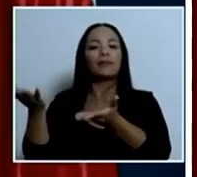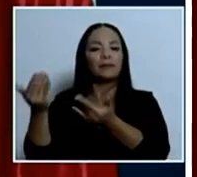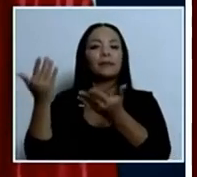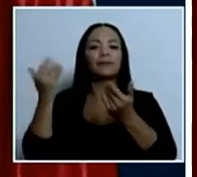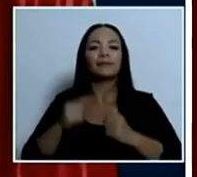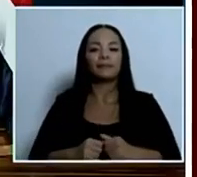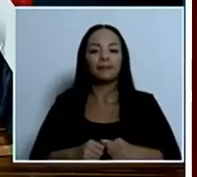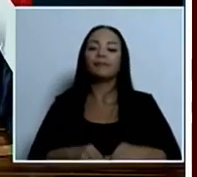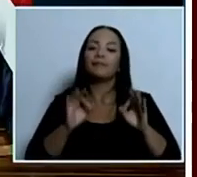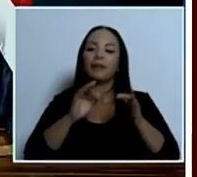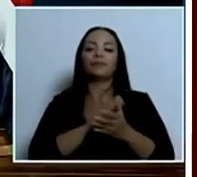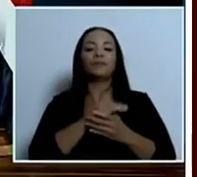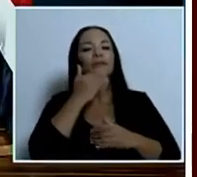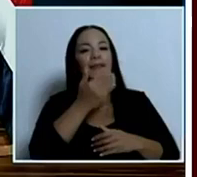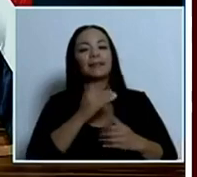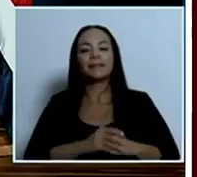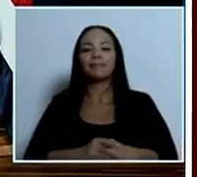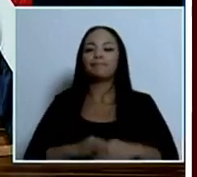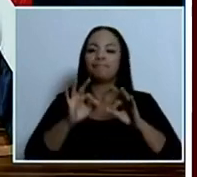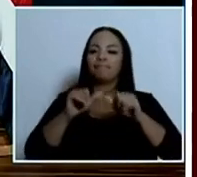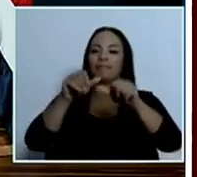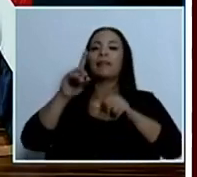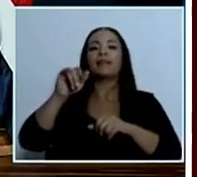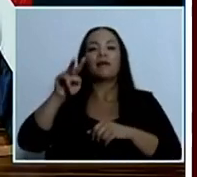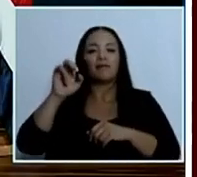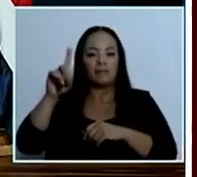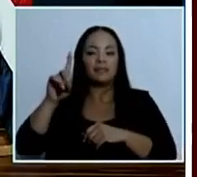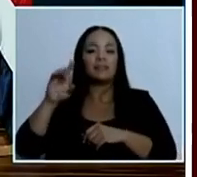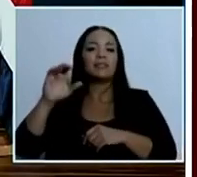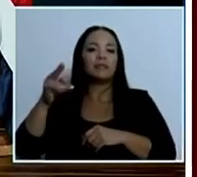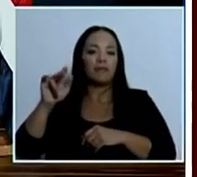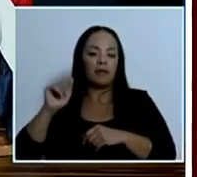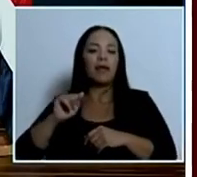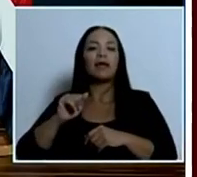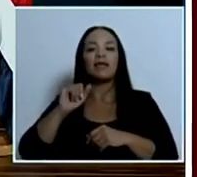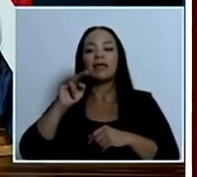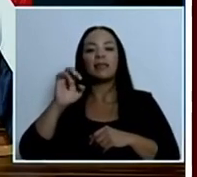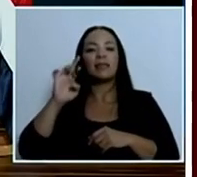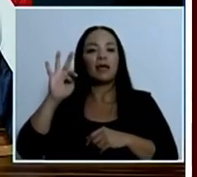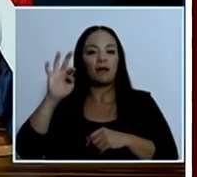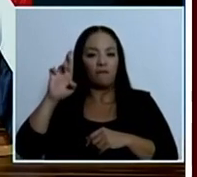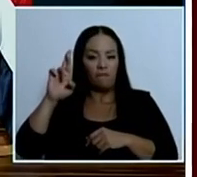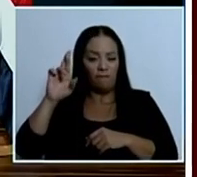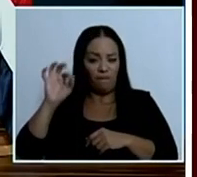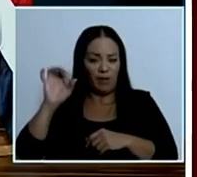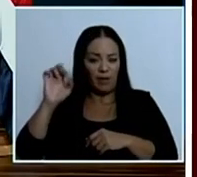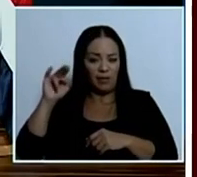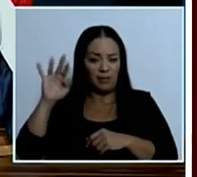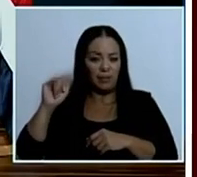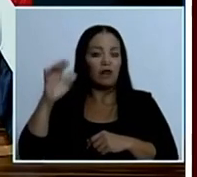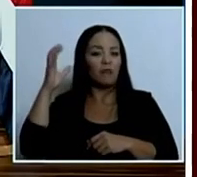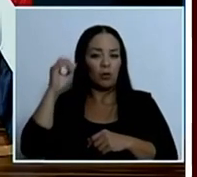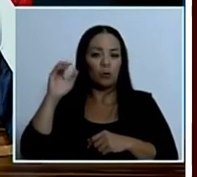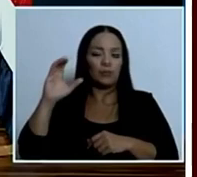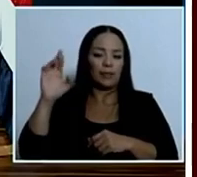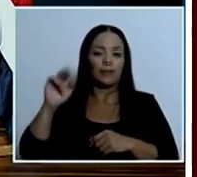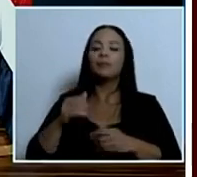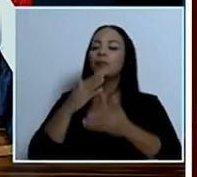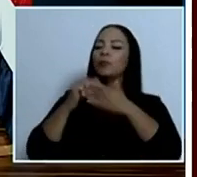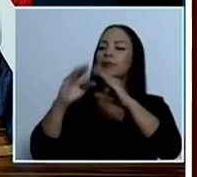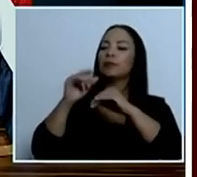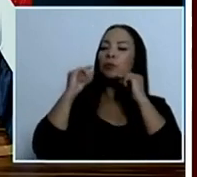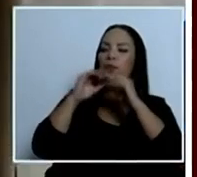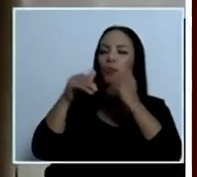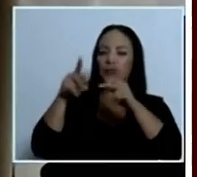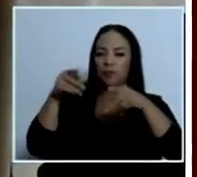Ministra continuamos con David Chavarría de Interferencia Radios UCR buenas tardes don Rodrigo buenas tardes a todos los presentes